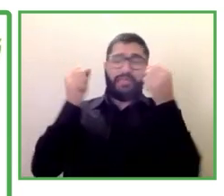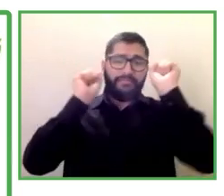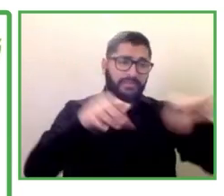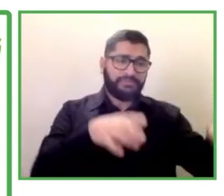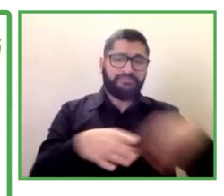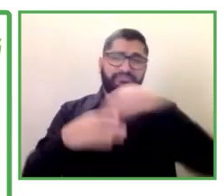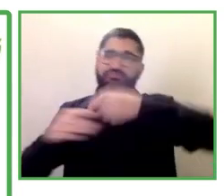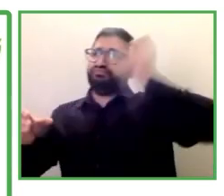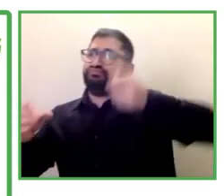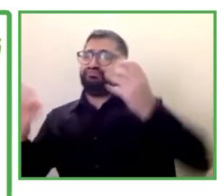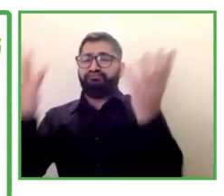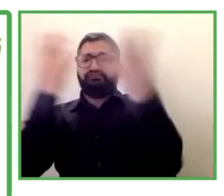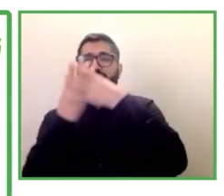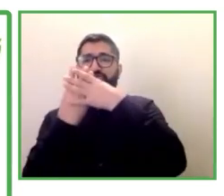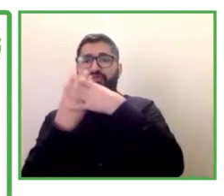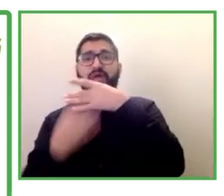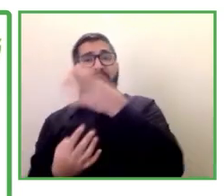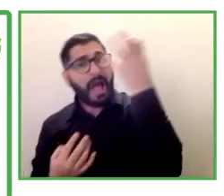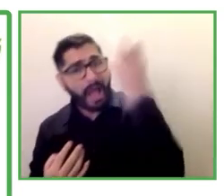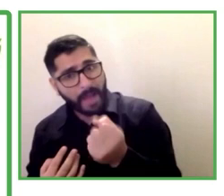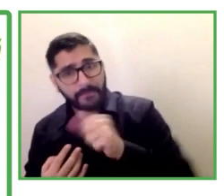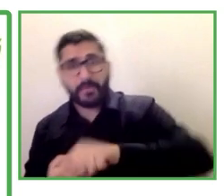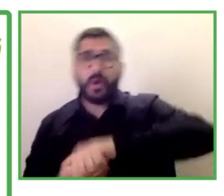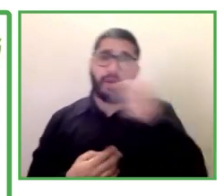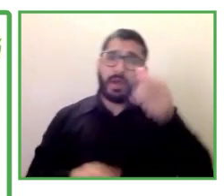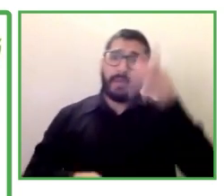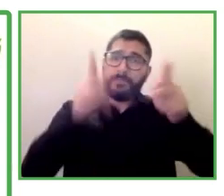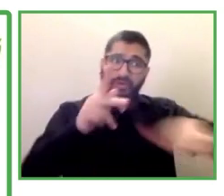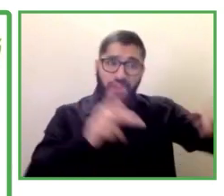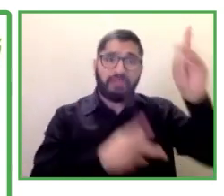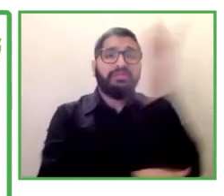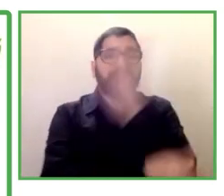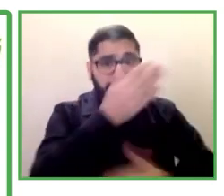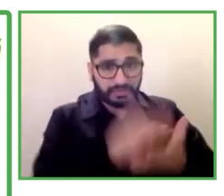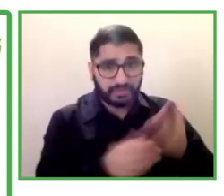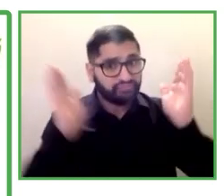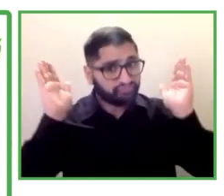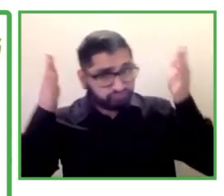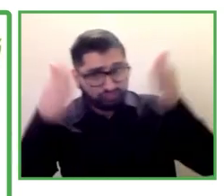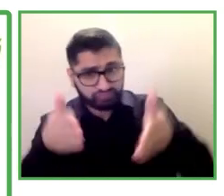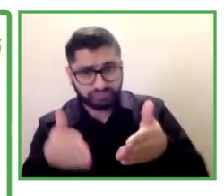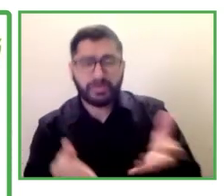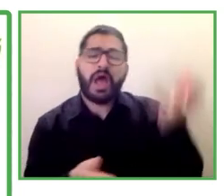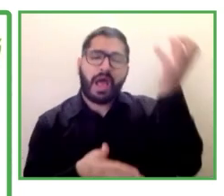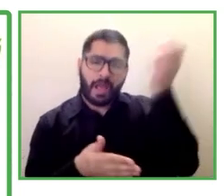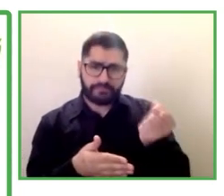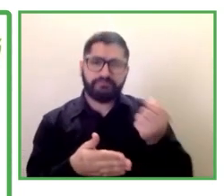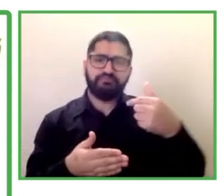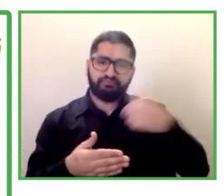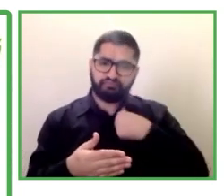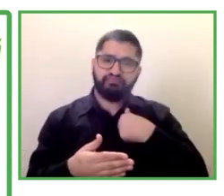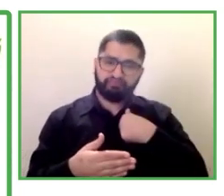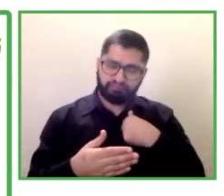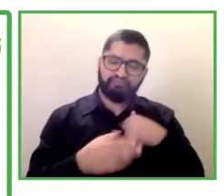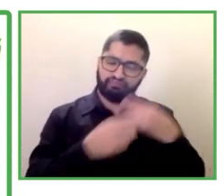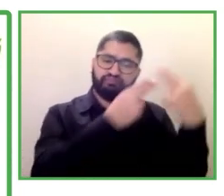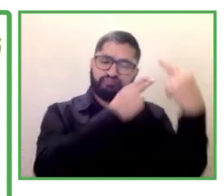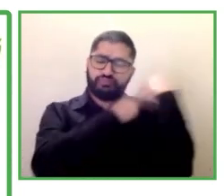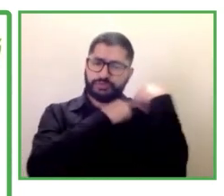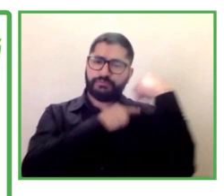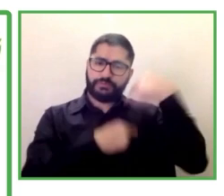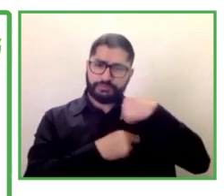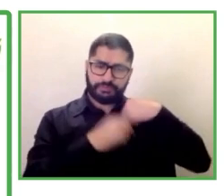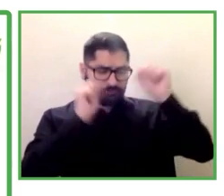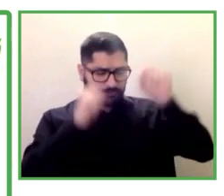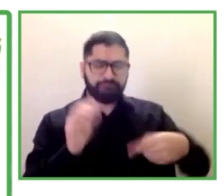intelectual que sí son consideradas responsables de sus delitos y que, por tanto, van a prisión. Pues bien, en la cárcel de Alicante